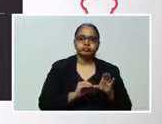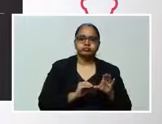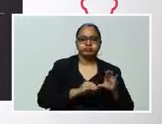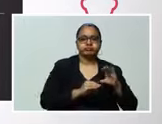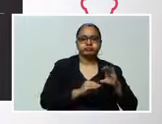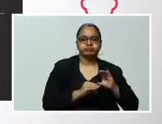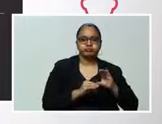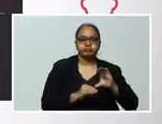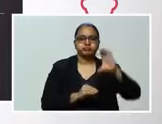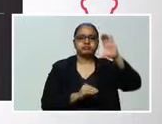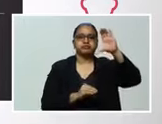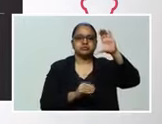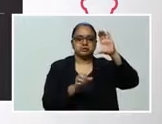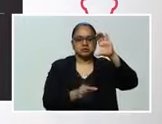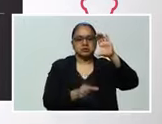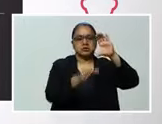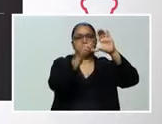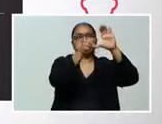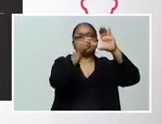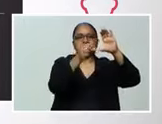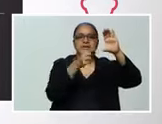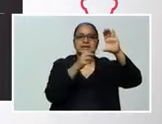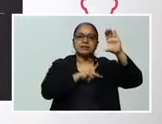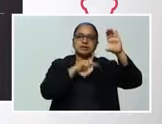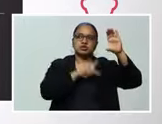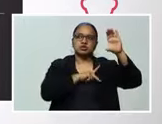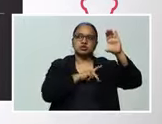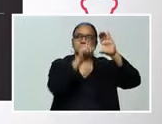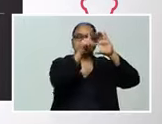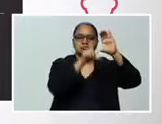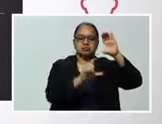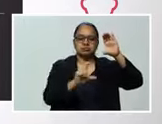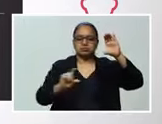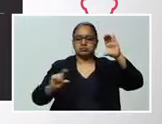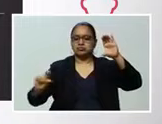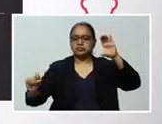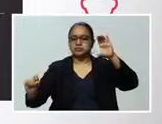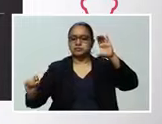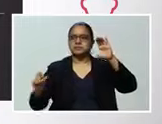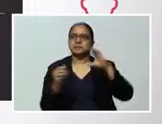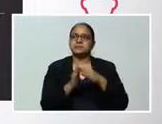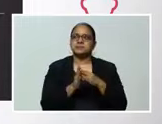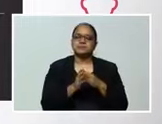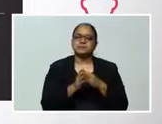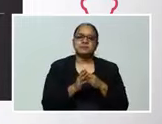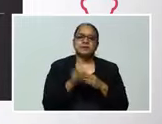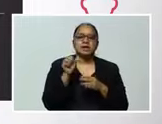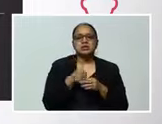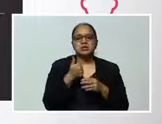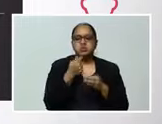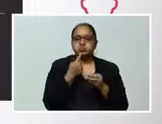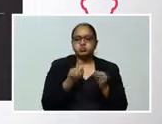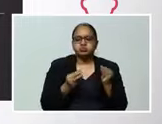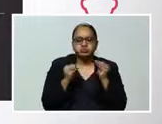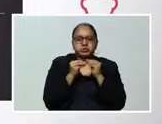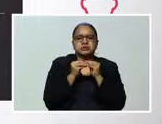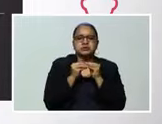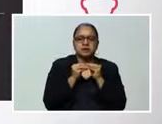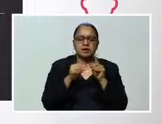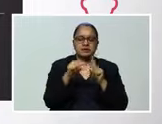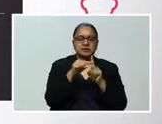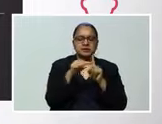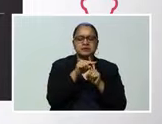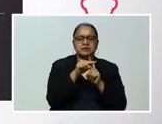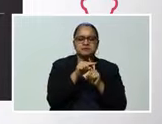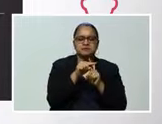Pedro Sula Y el menor número, pues, Villanueva? Y un dato interesante La mayoría De los positivos